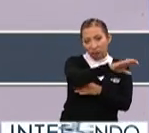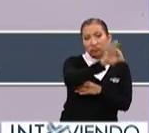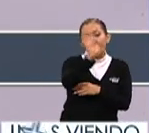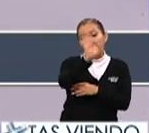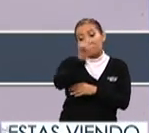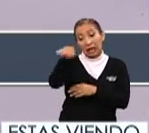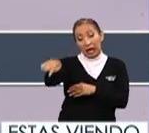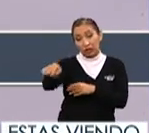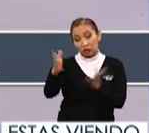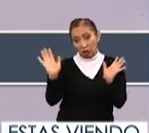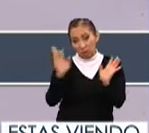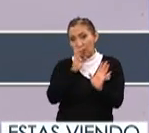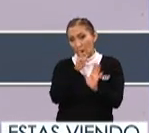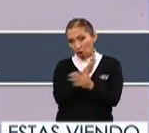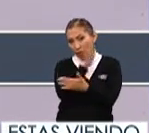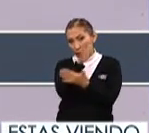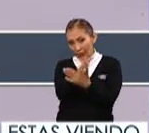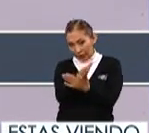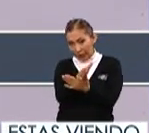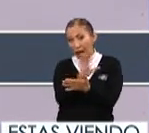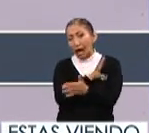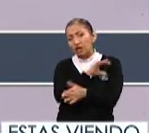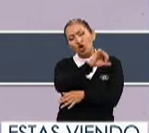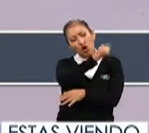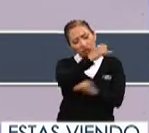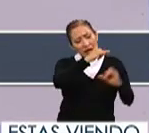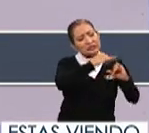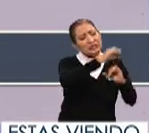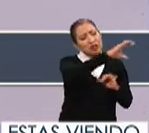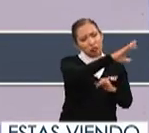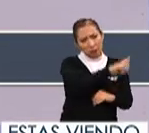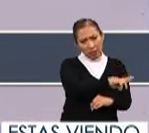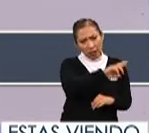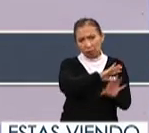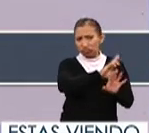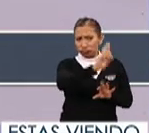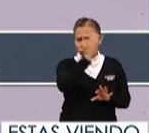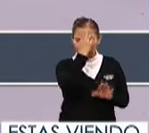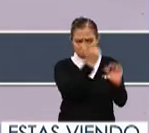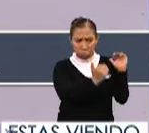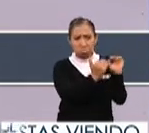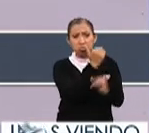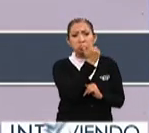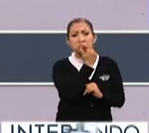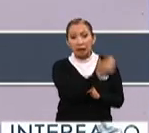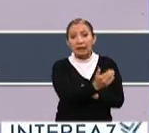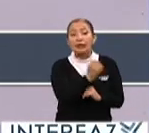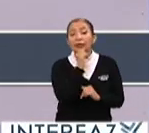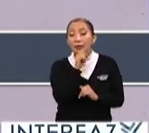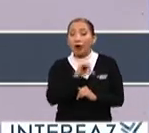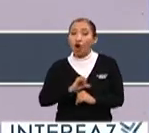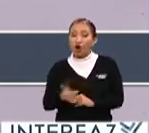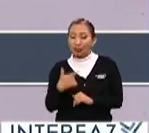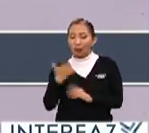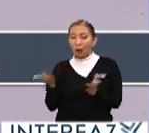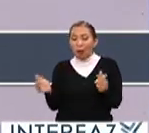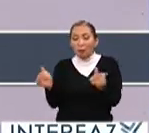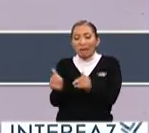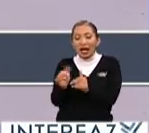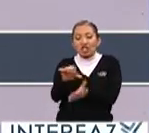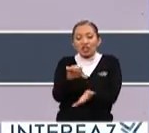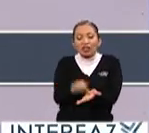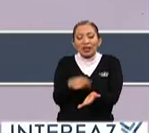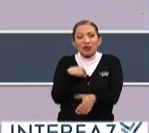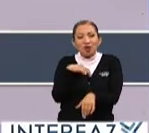Posiblemente eso sea lo mejor, ¿no? Existen otras instituciones privadas muy reconocidas y además existen estos pequeños